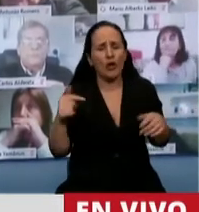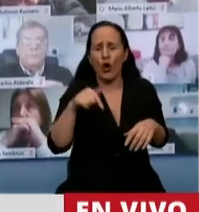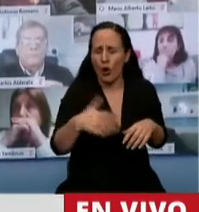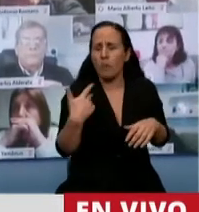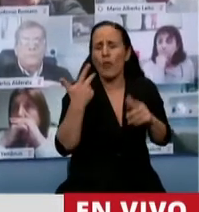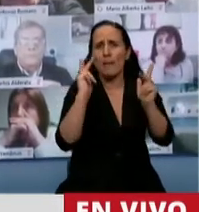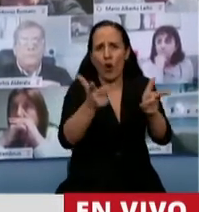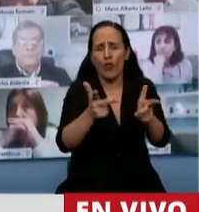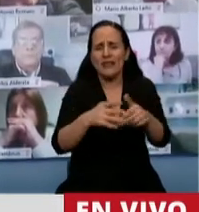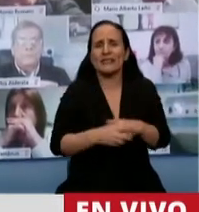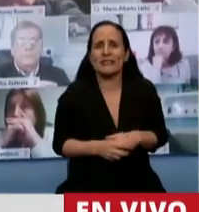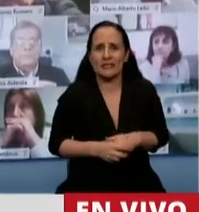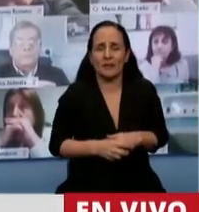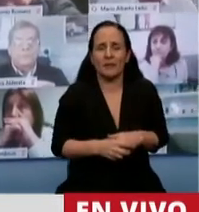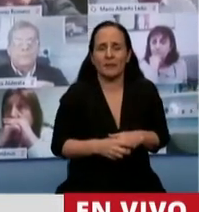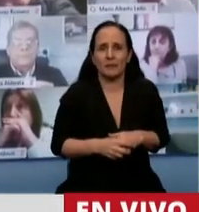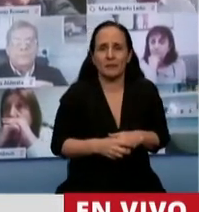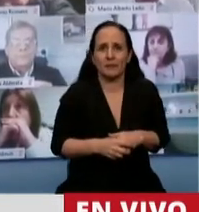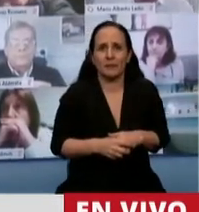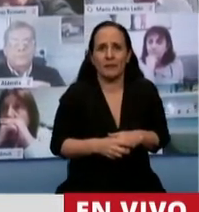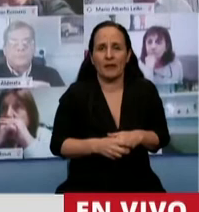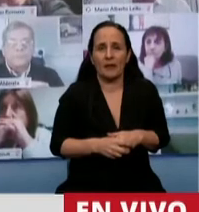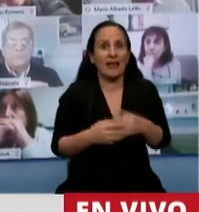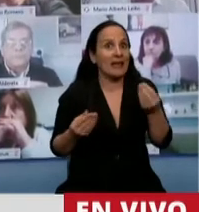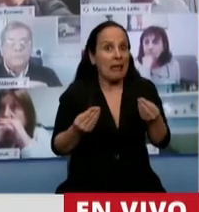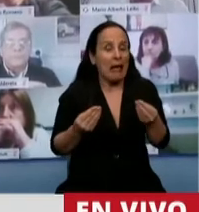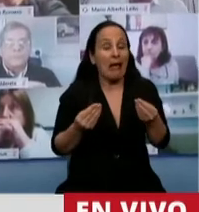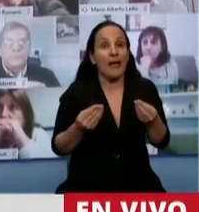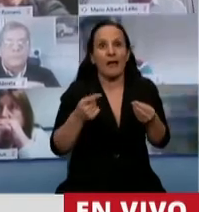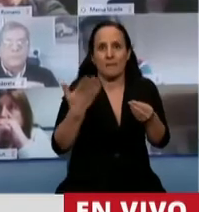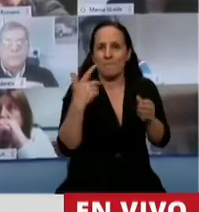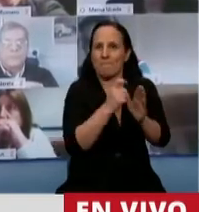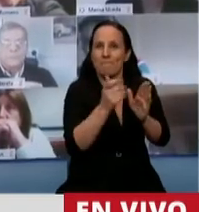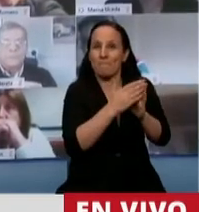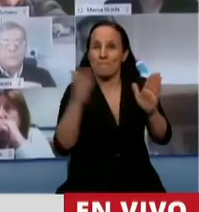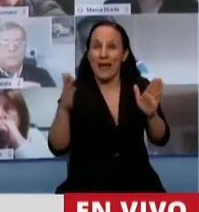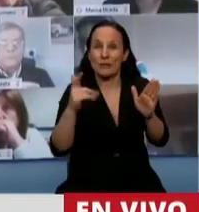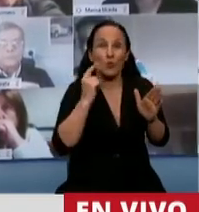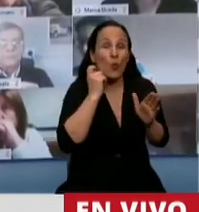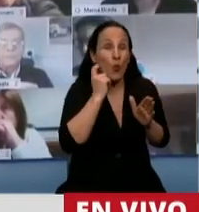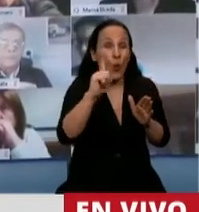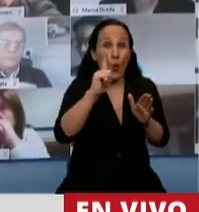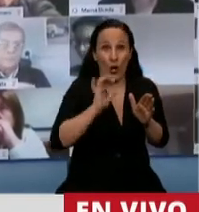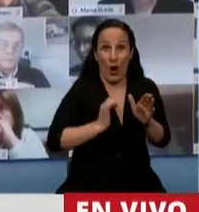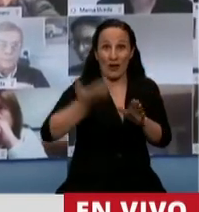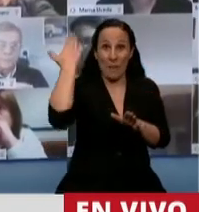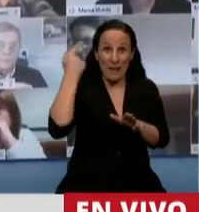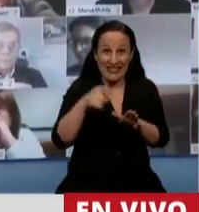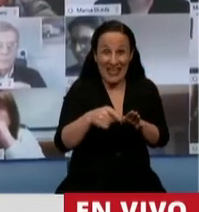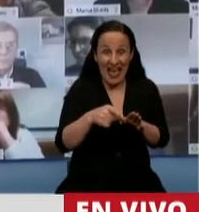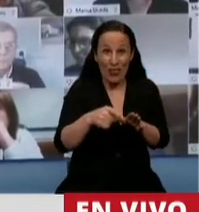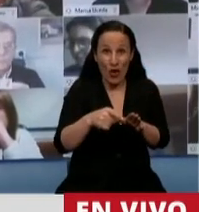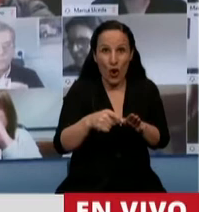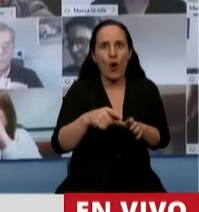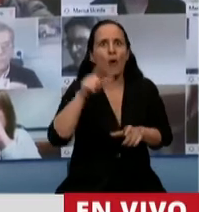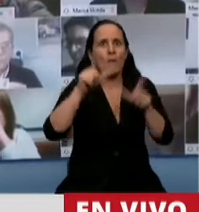algunos números que, por ejemplo, durante el mes de julio del año pasado, la cantidad de